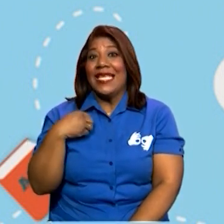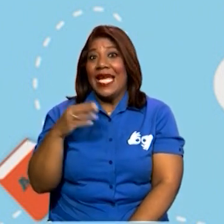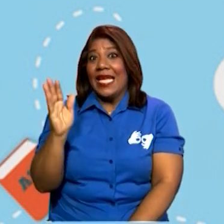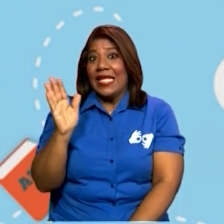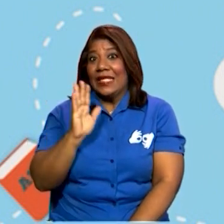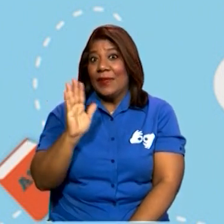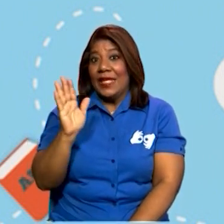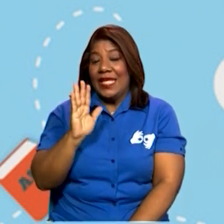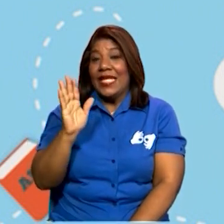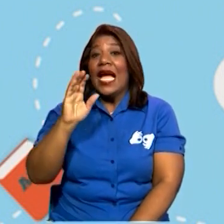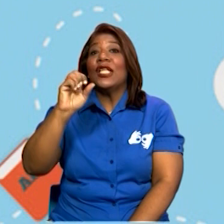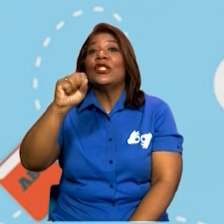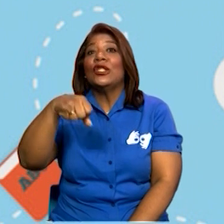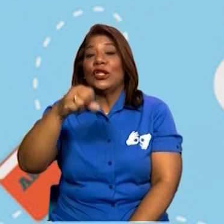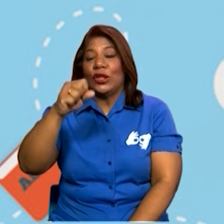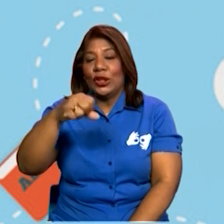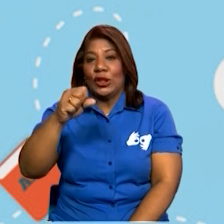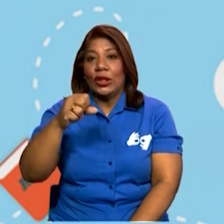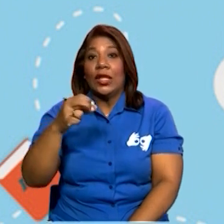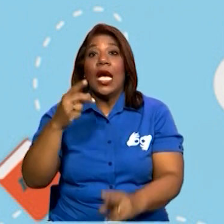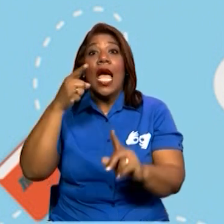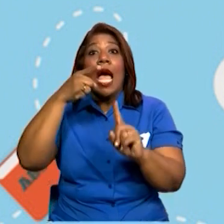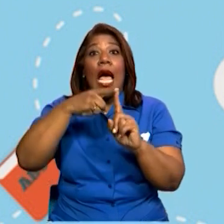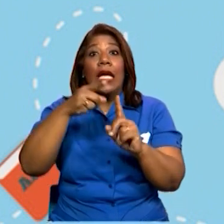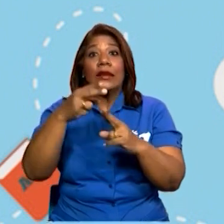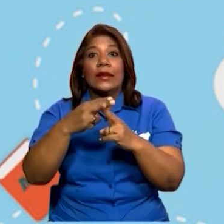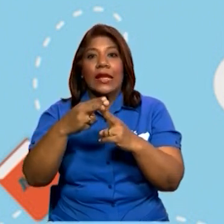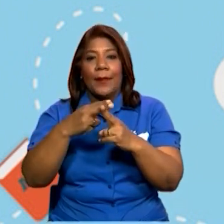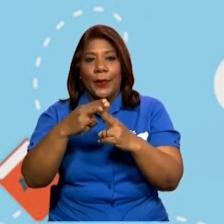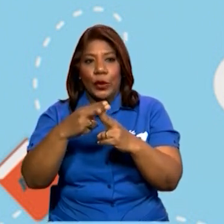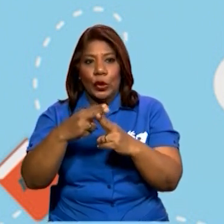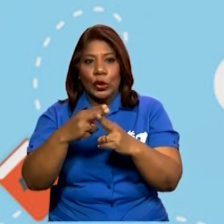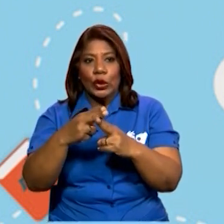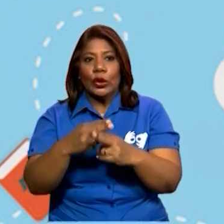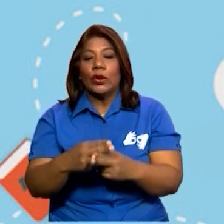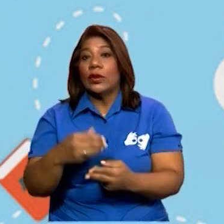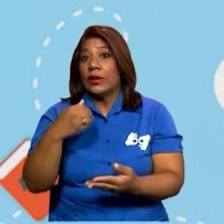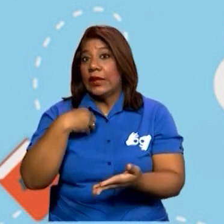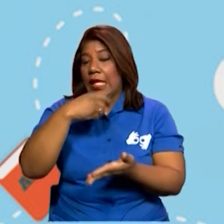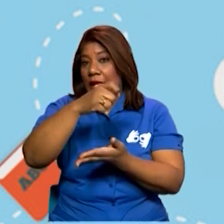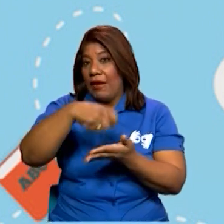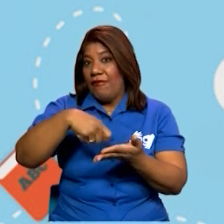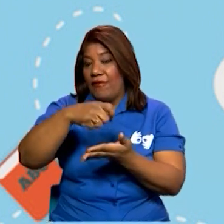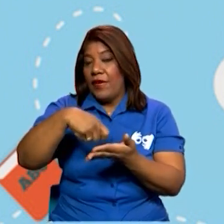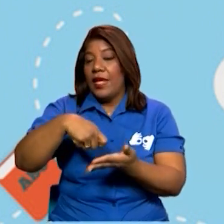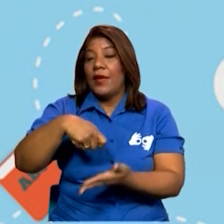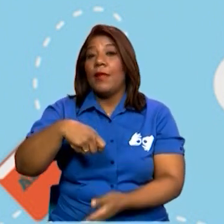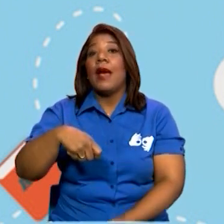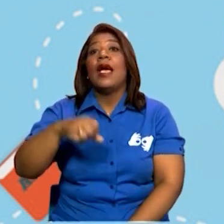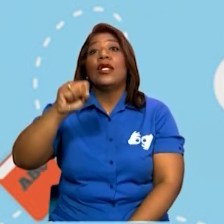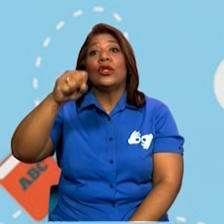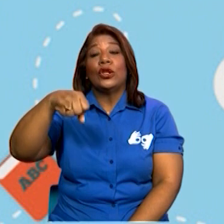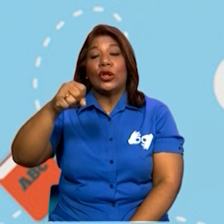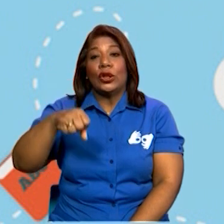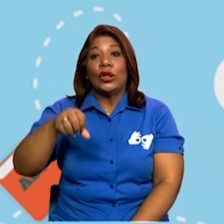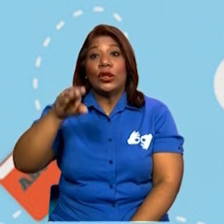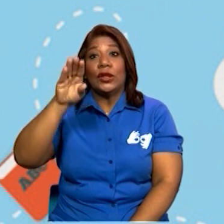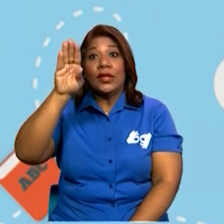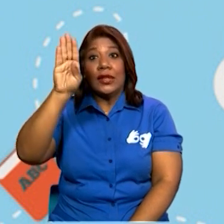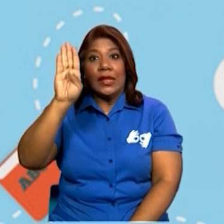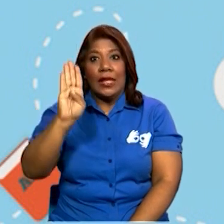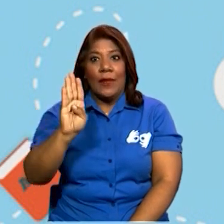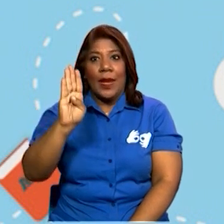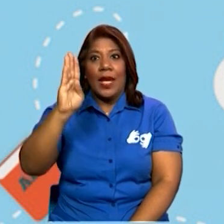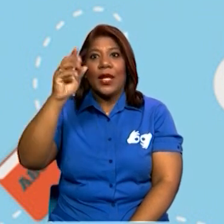¿Tiene despedida? Sí. Muy bien. ¿Tiene firma del remitente? Sí.